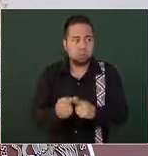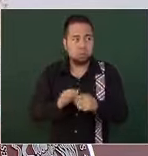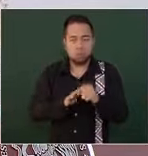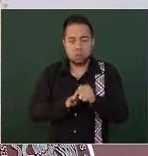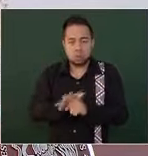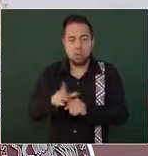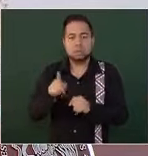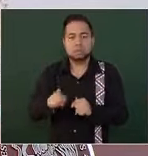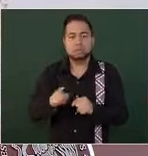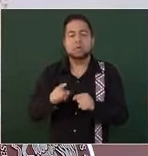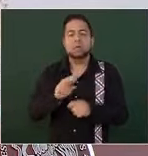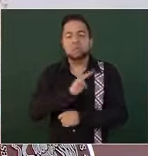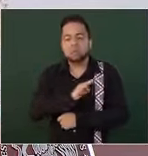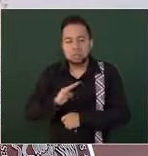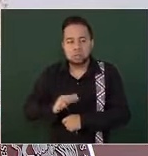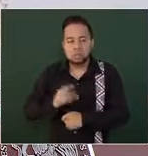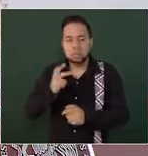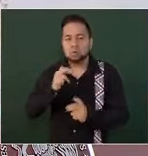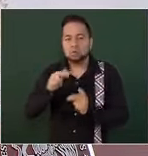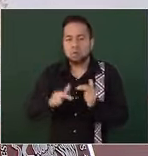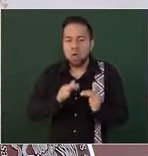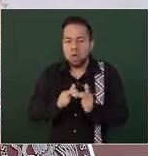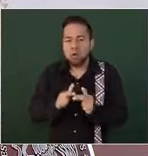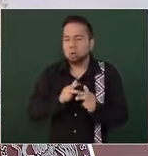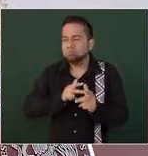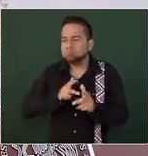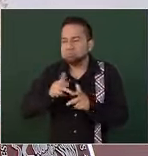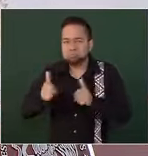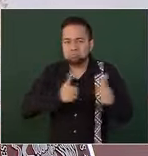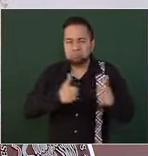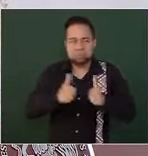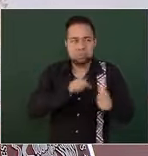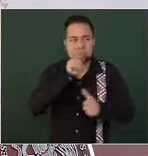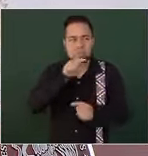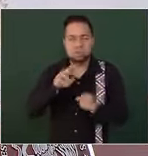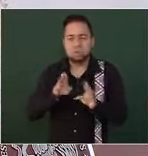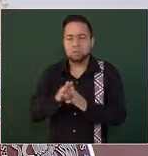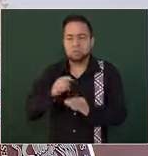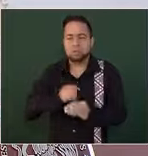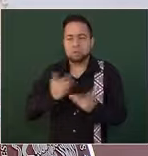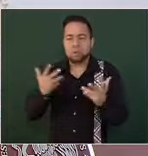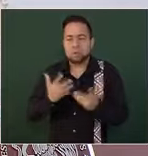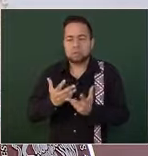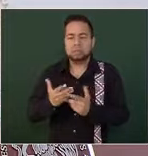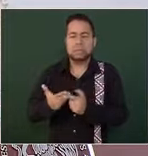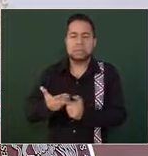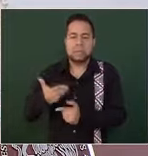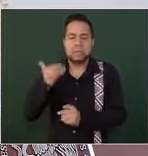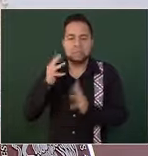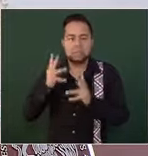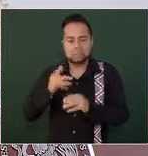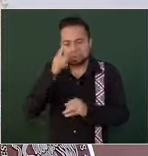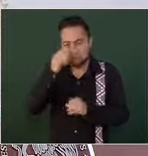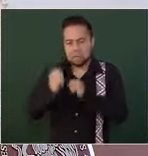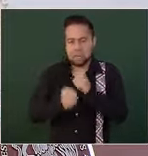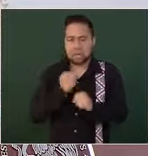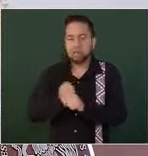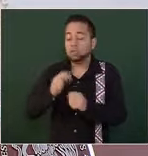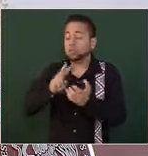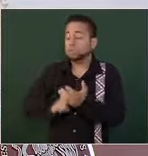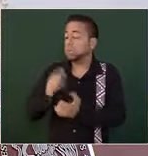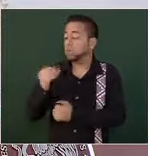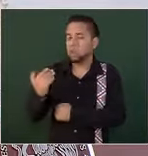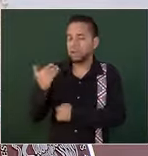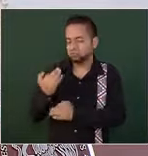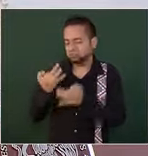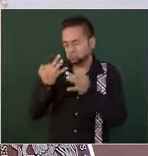municipios, las ocho regiones, así como lo hicimos en algún momento en el 2009, para